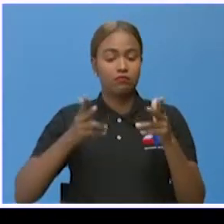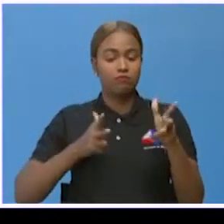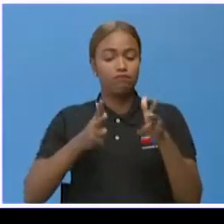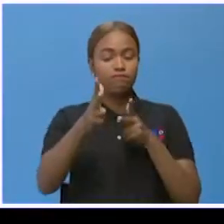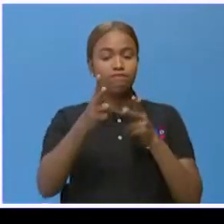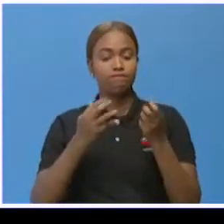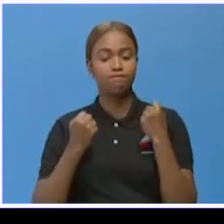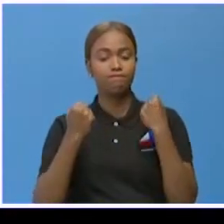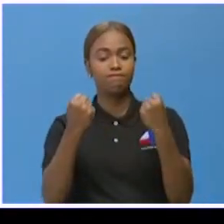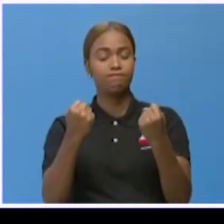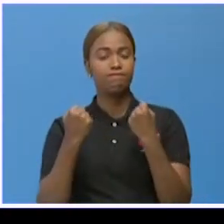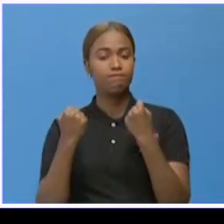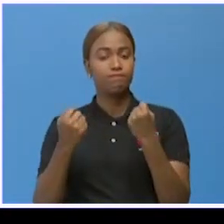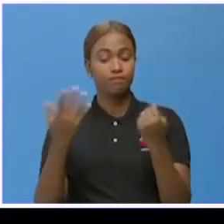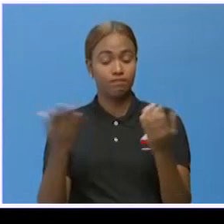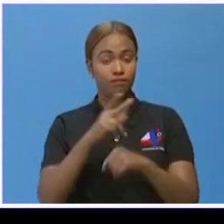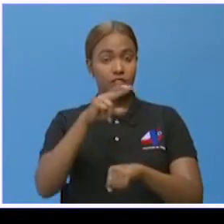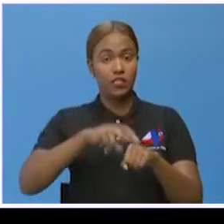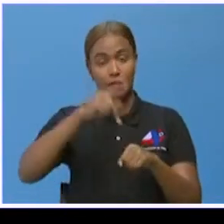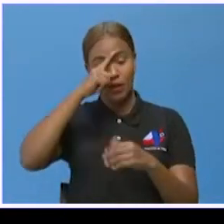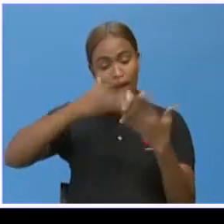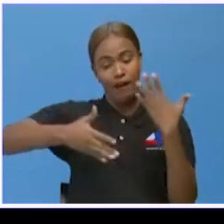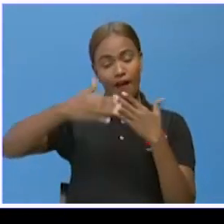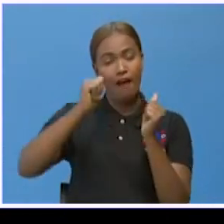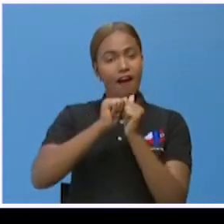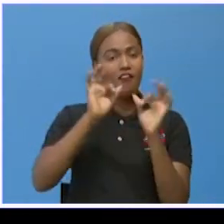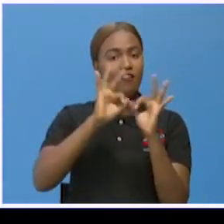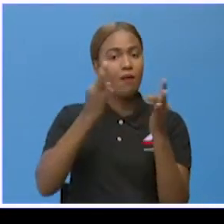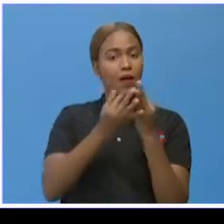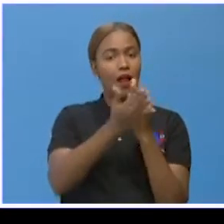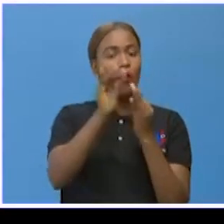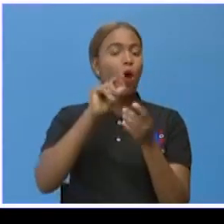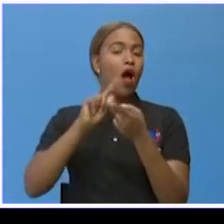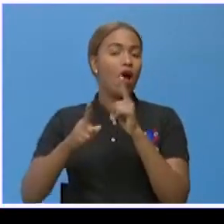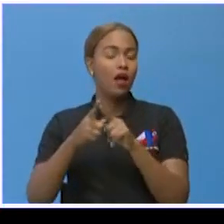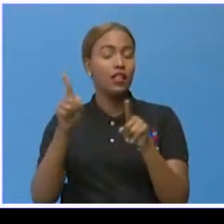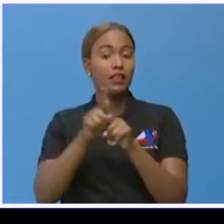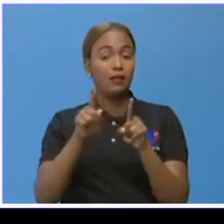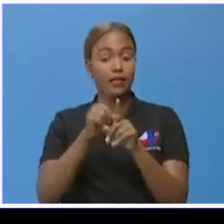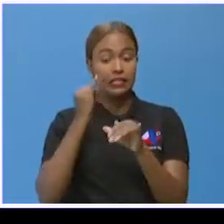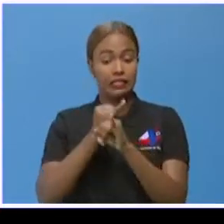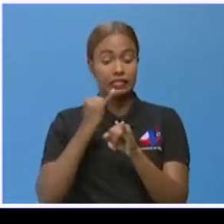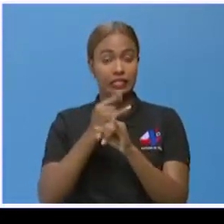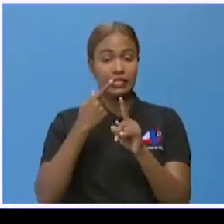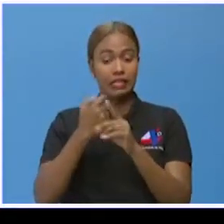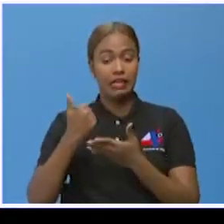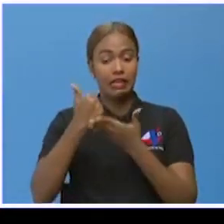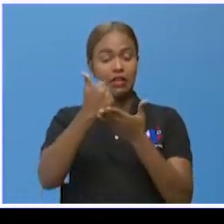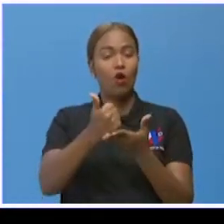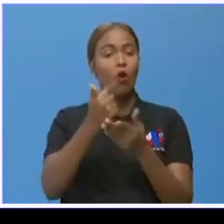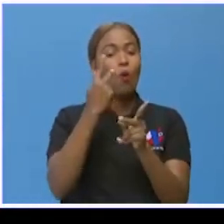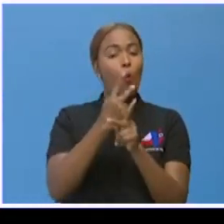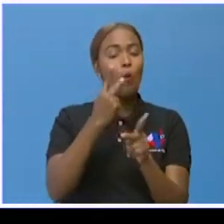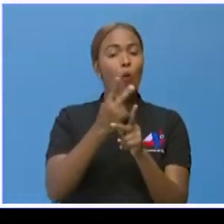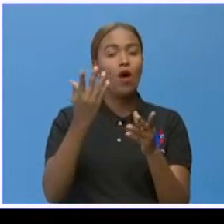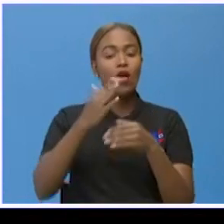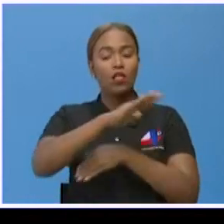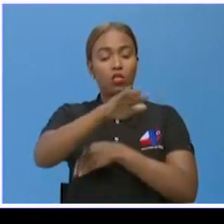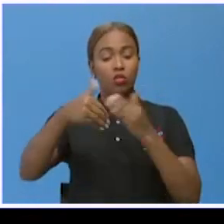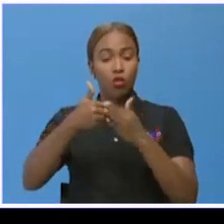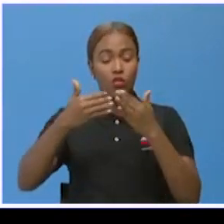esta región a compartir con sus familiares y amigos. Al mismo tiempo, los organismos de socorro mantienen en carreteras,